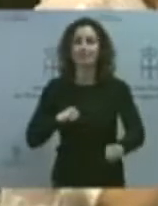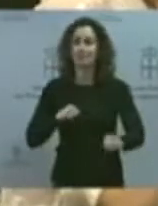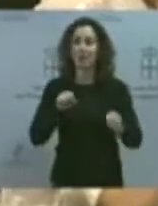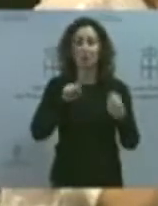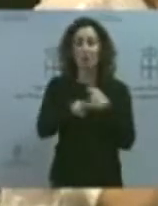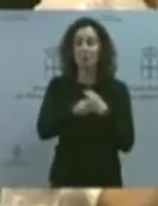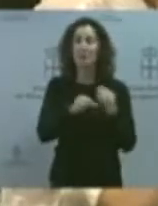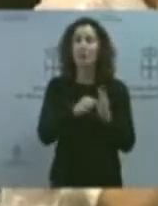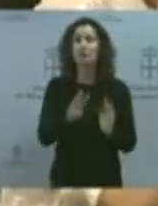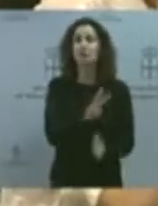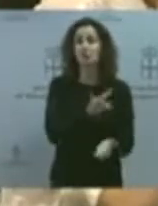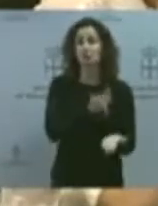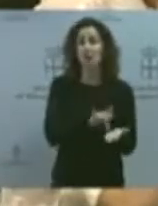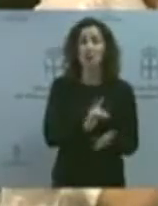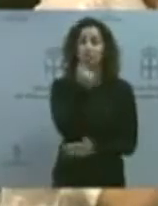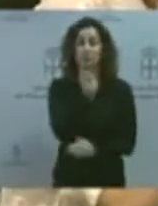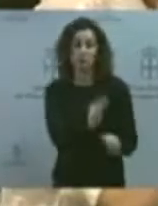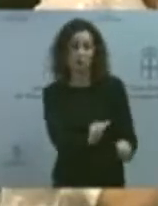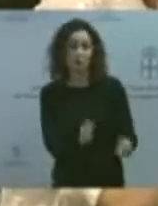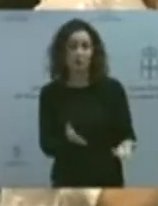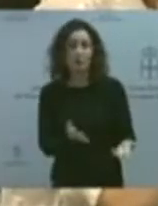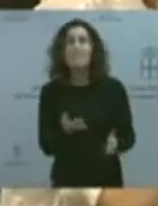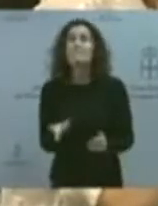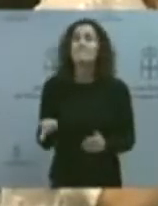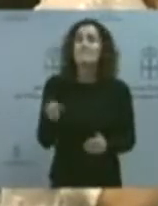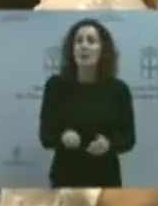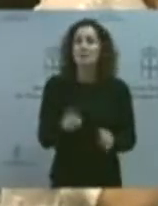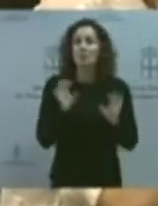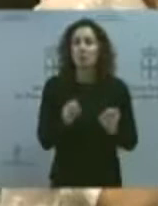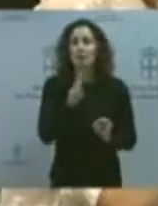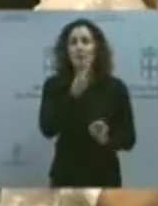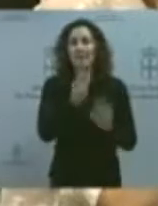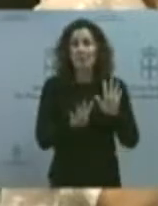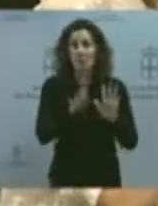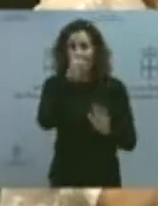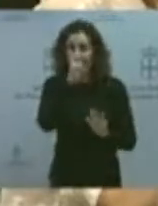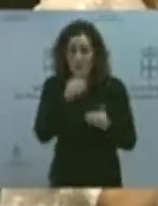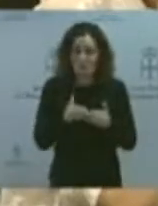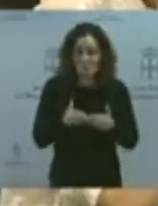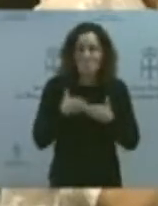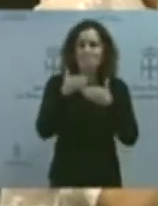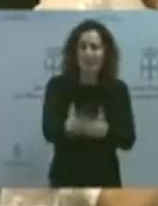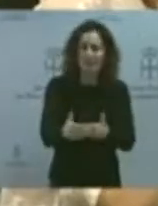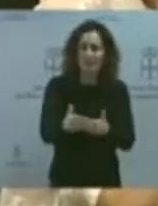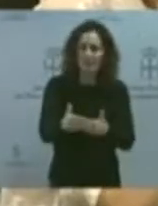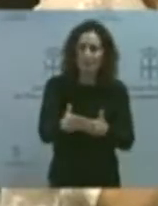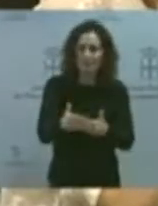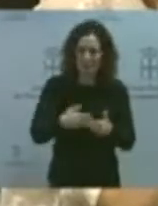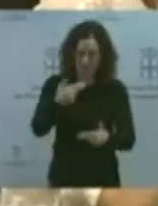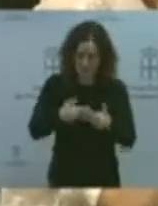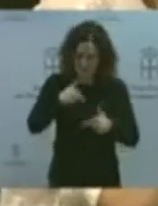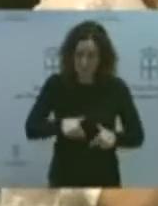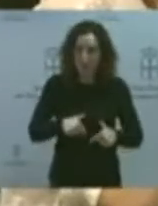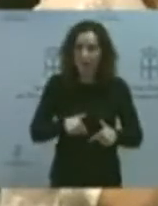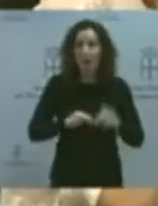la ampliación de 29 años en Asturias del tramo de peaje sirvió para construir el tramo Feneferrol y para suprimir el peaje entre